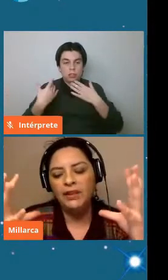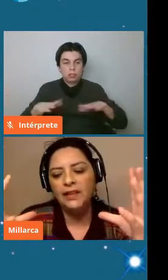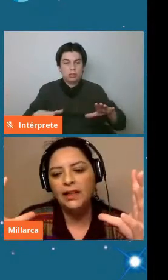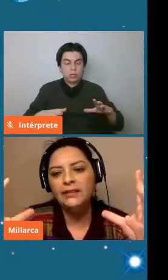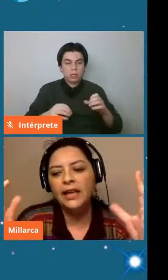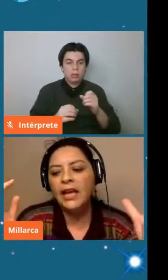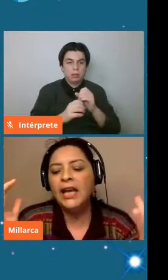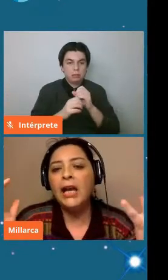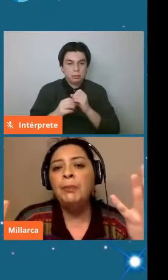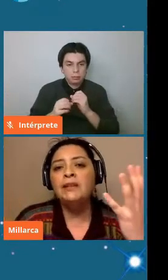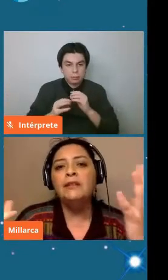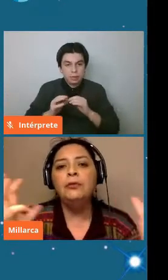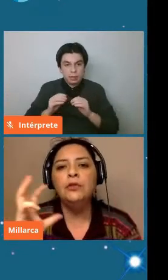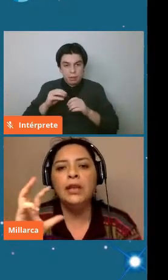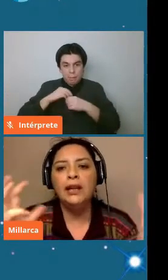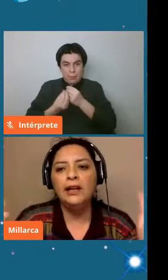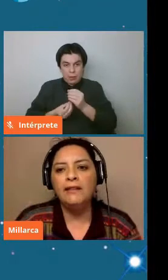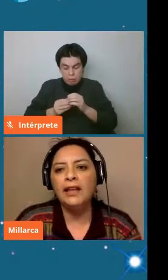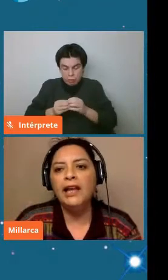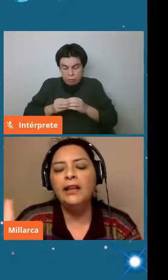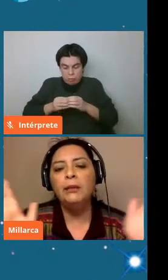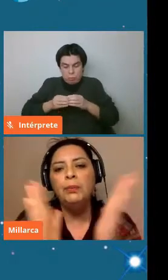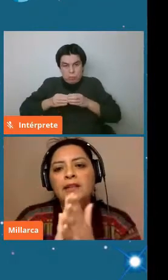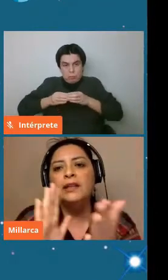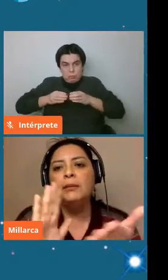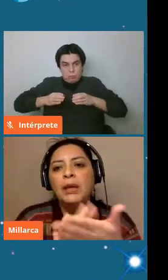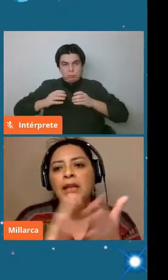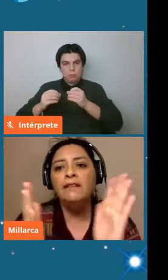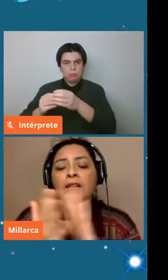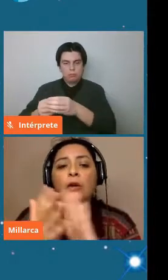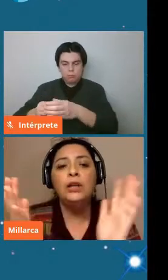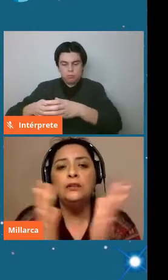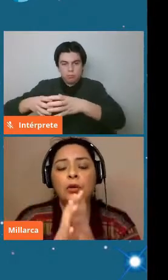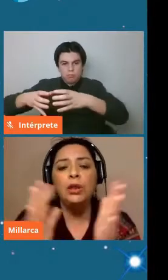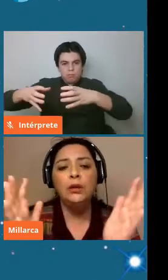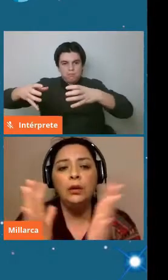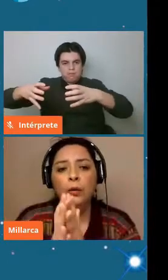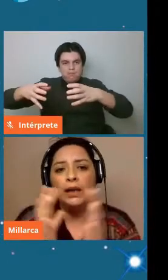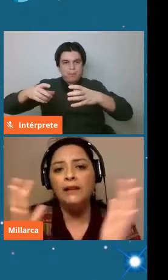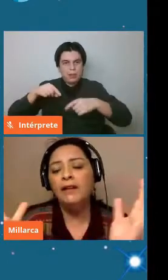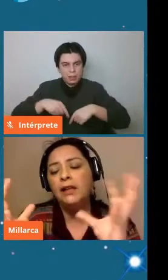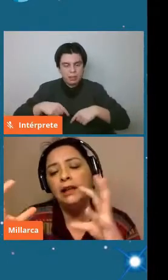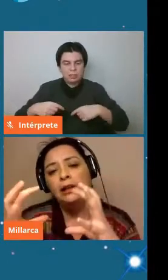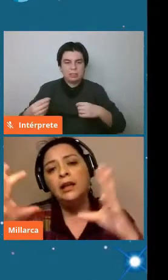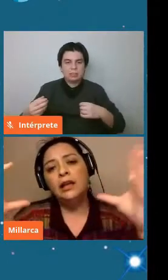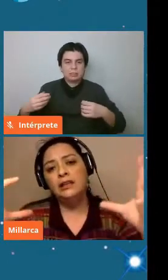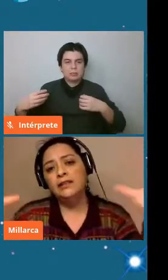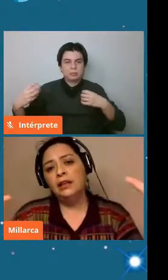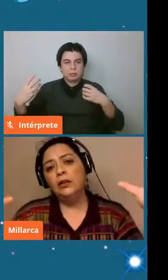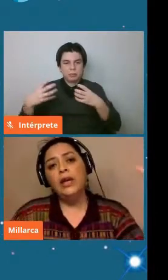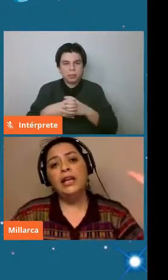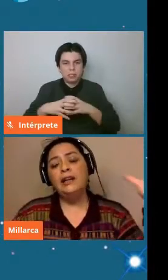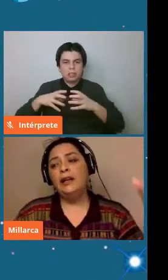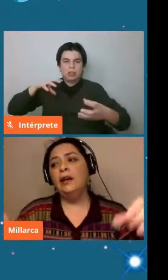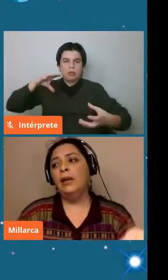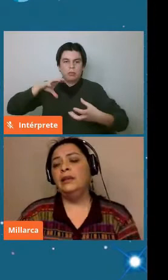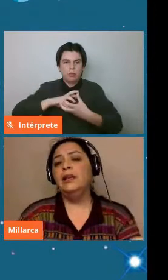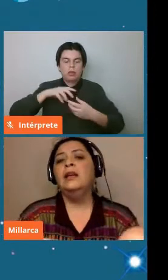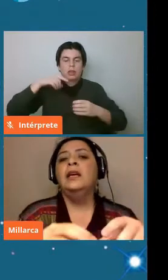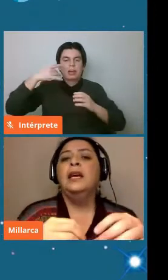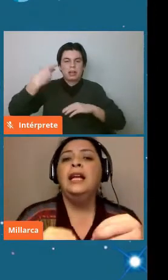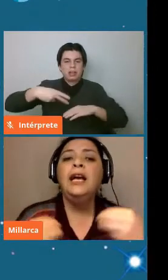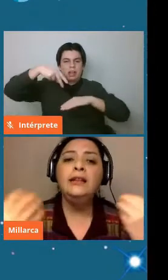de estas partículas empieza a crecer empieza a funcionar la gravedad y empieza también a haber colisiones con los cuales van a ir creciendo